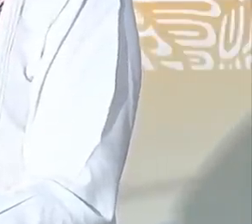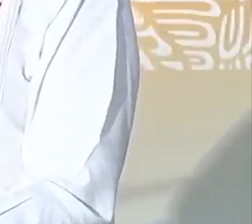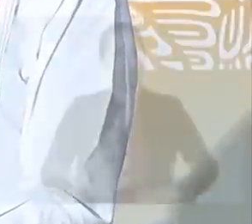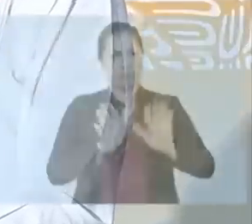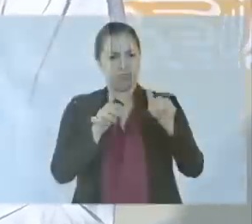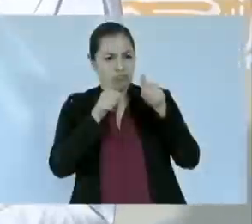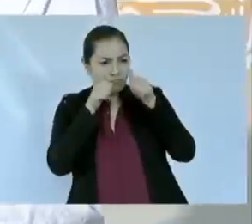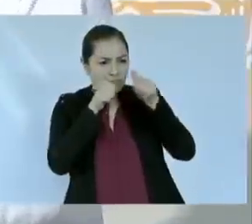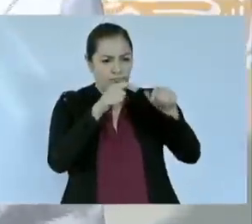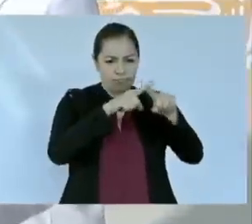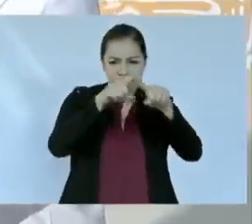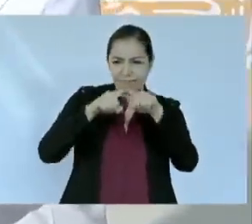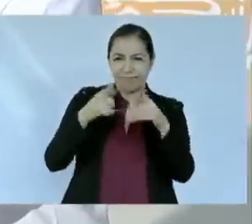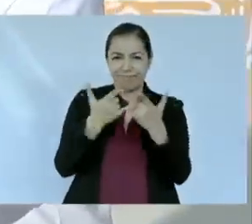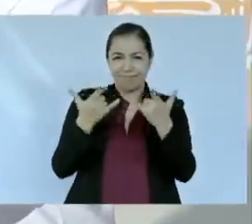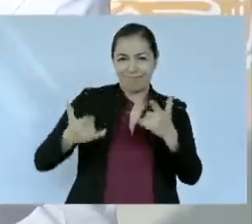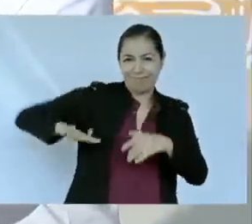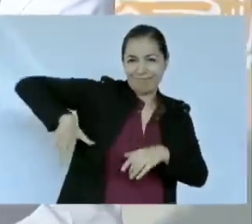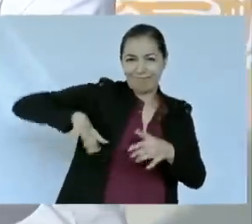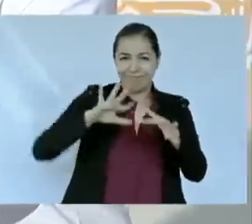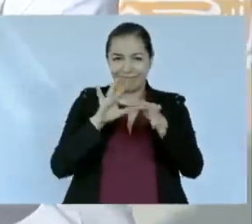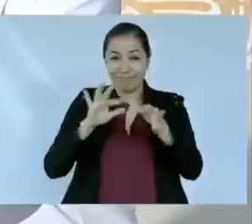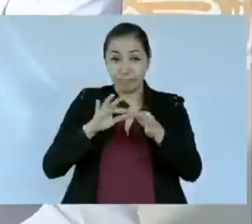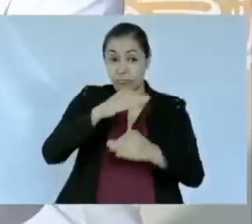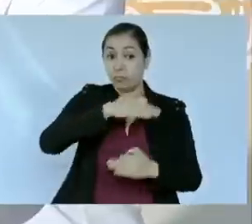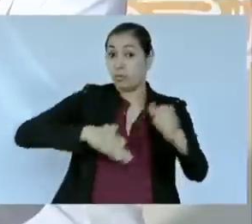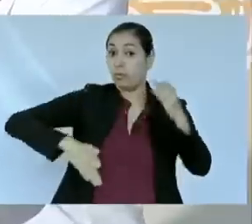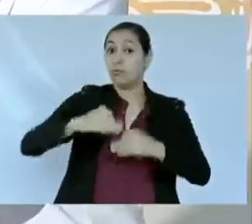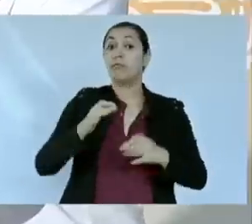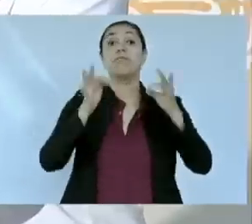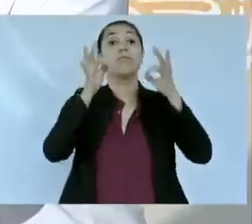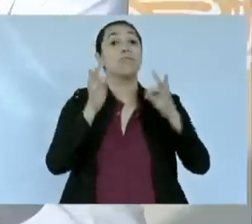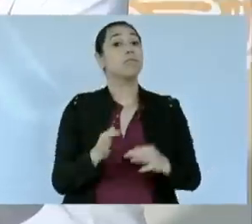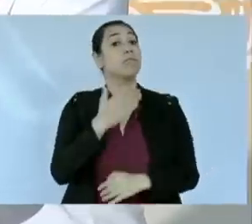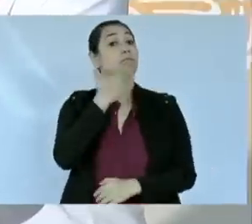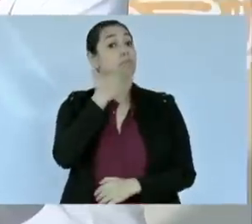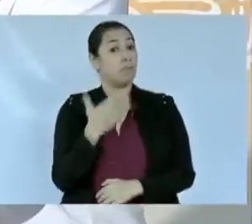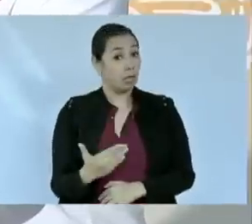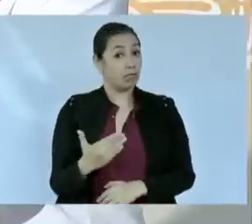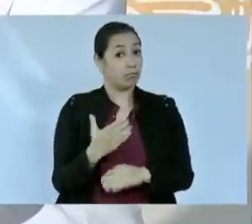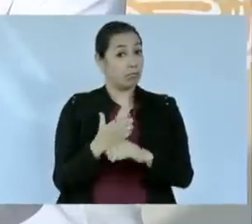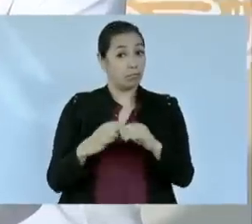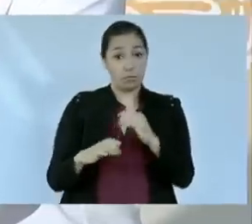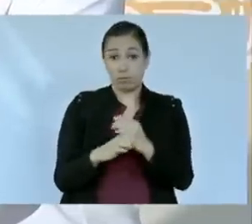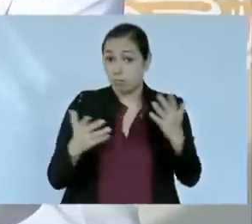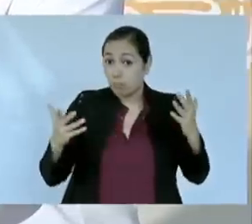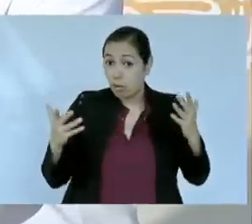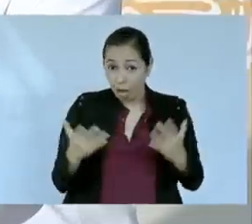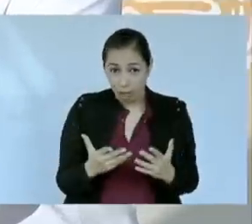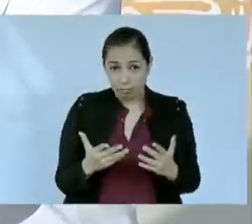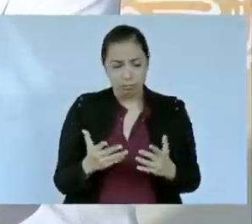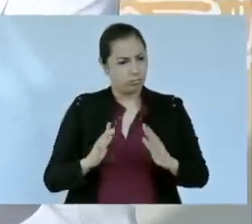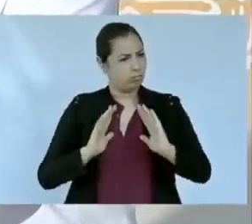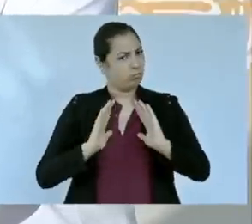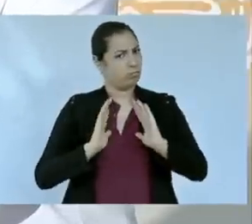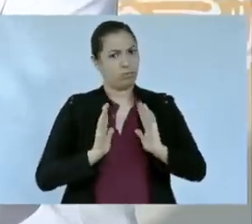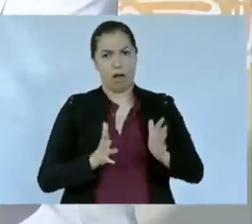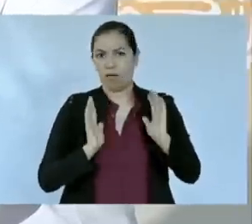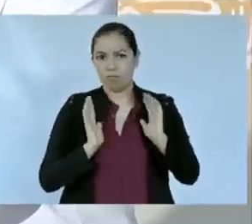ahora todos tenemos que portarnos bien ya de acuerdo